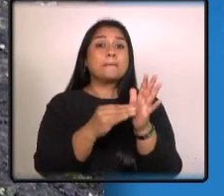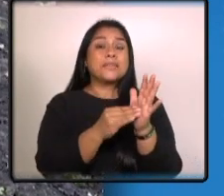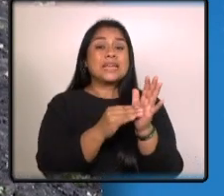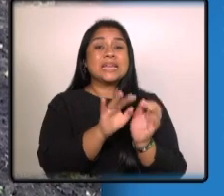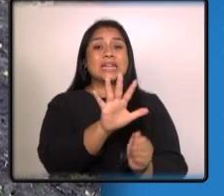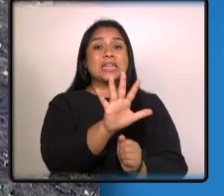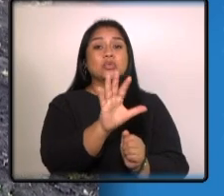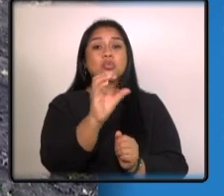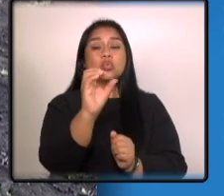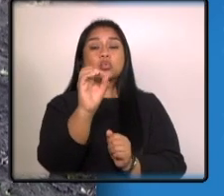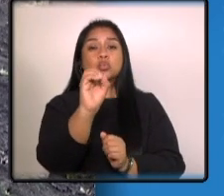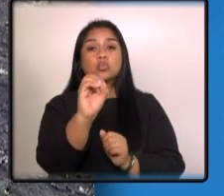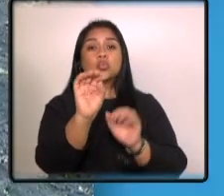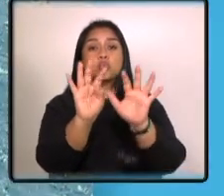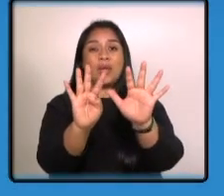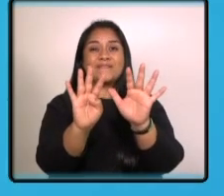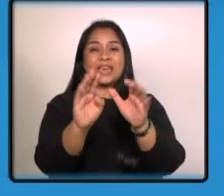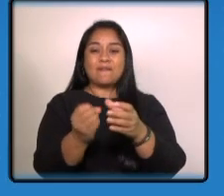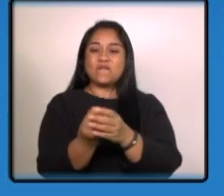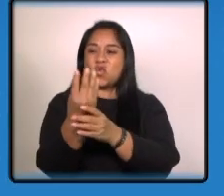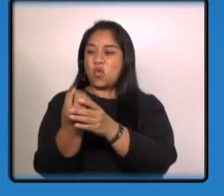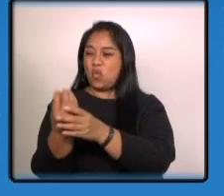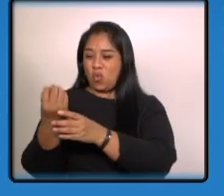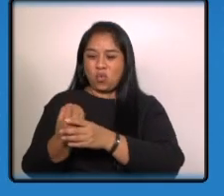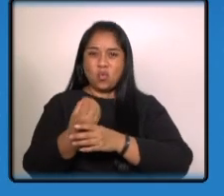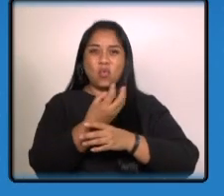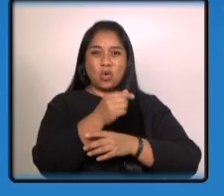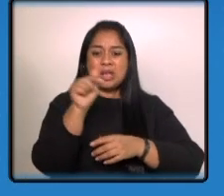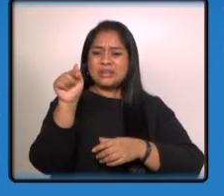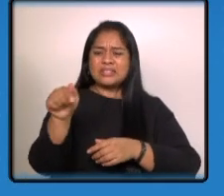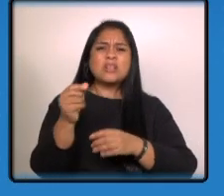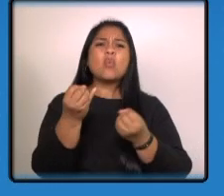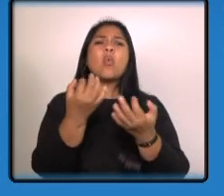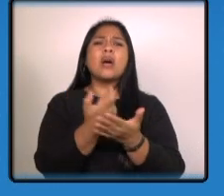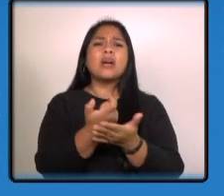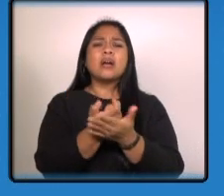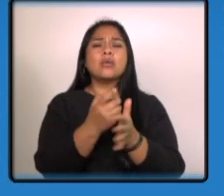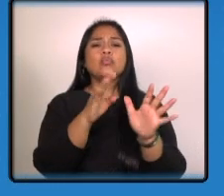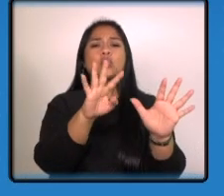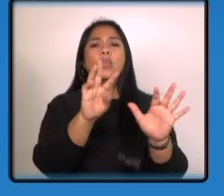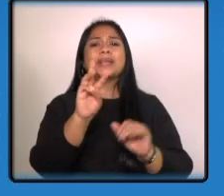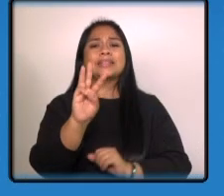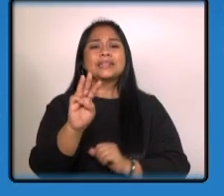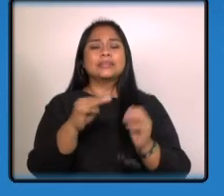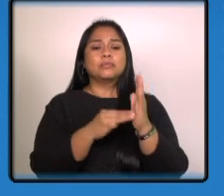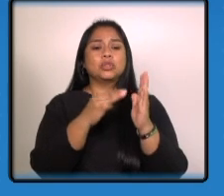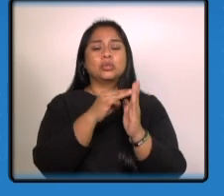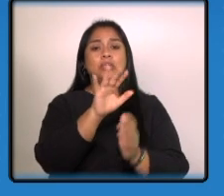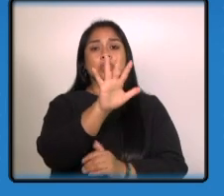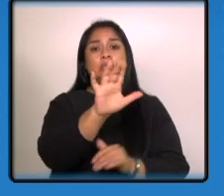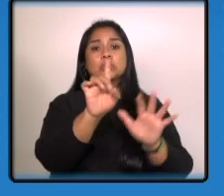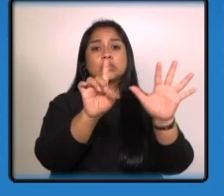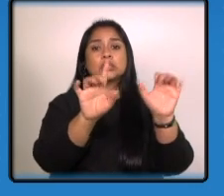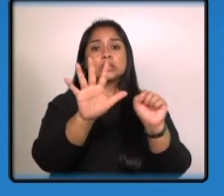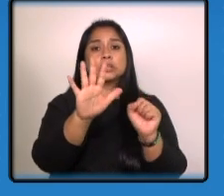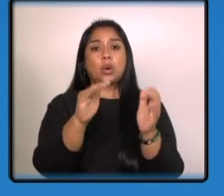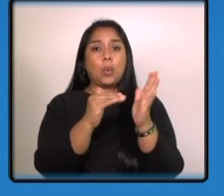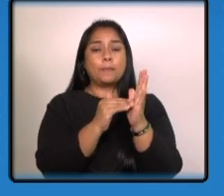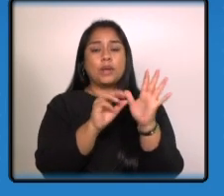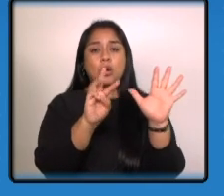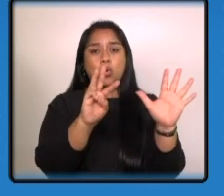509 matas de marihuana esta siembra estaba valorada en 93 millones 565 mil